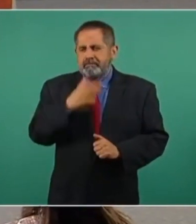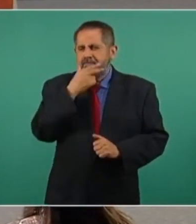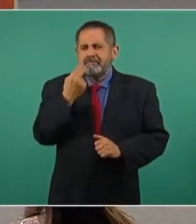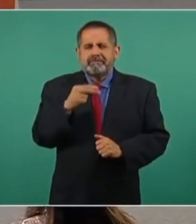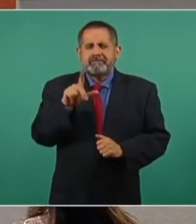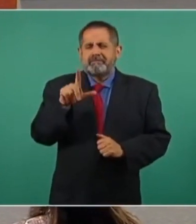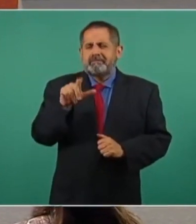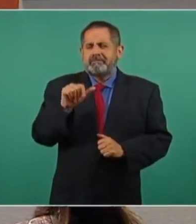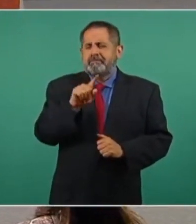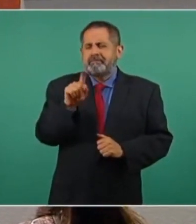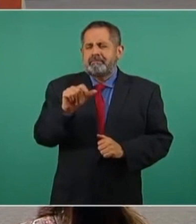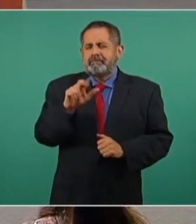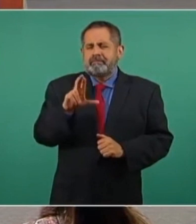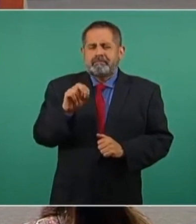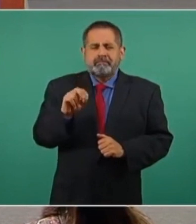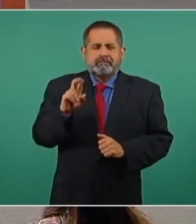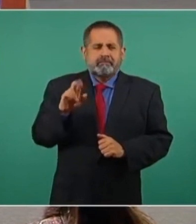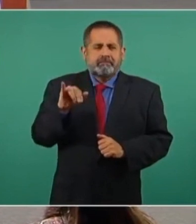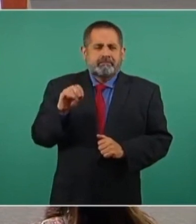¿Es él?